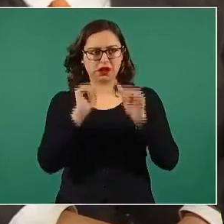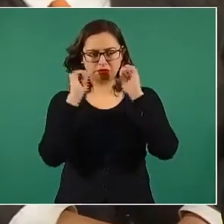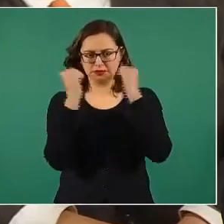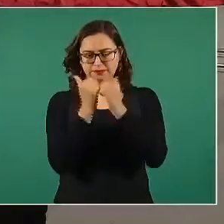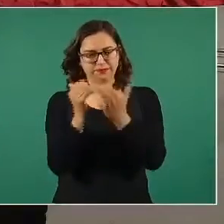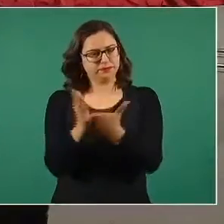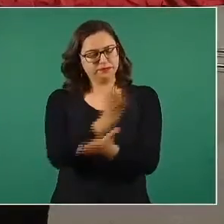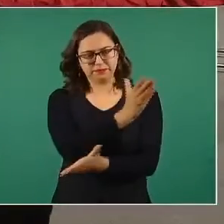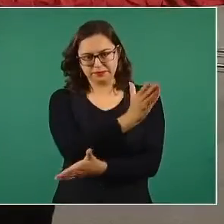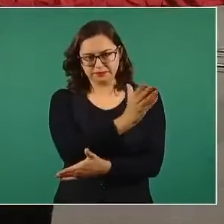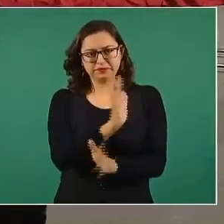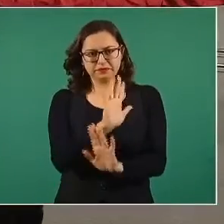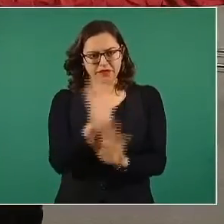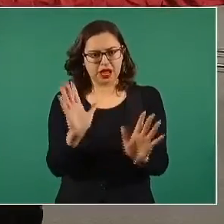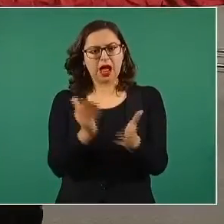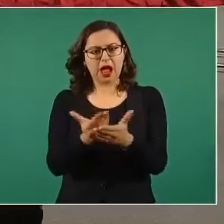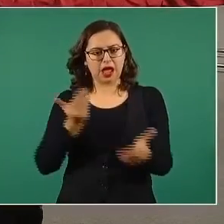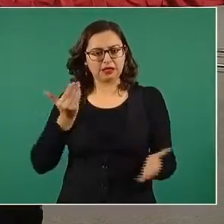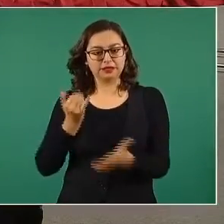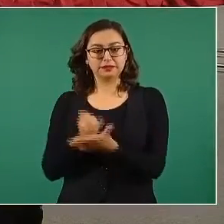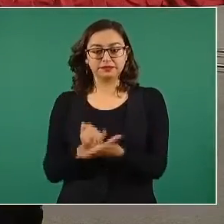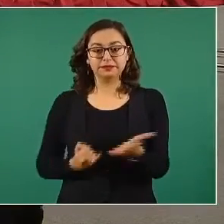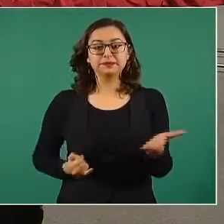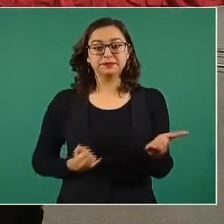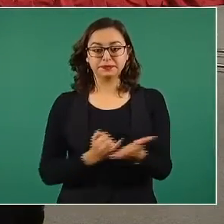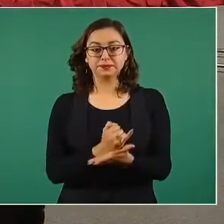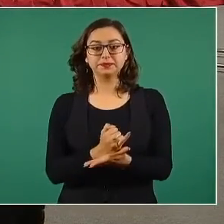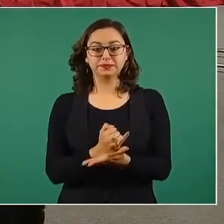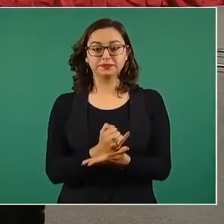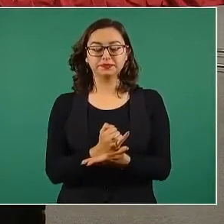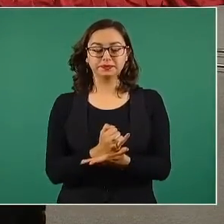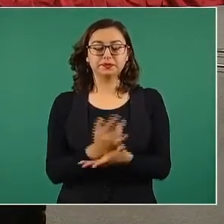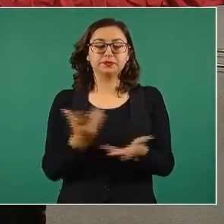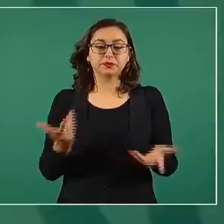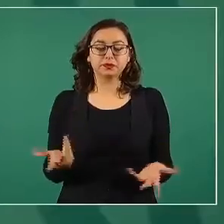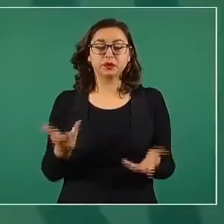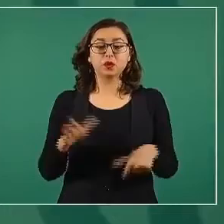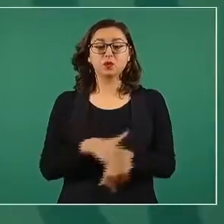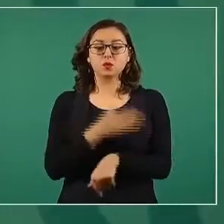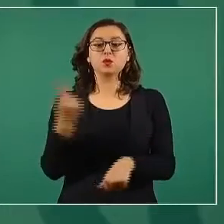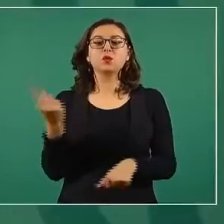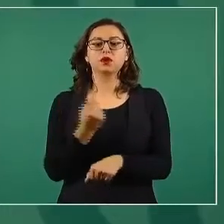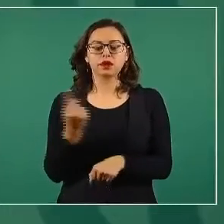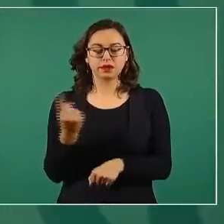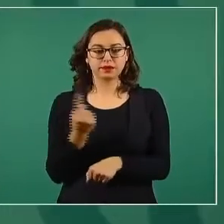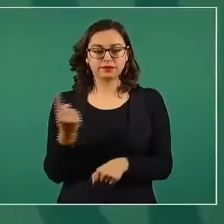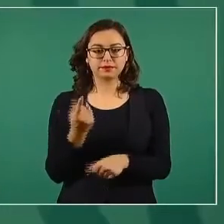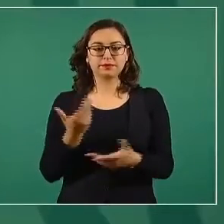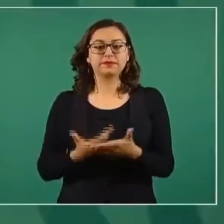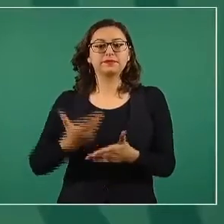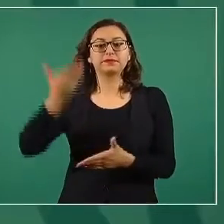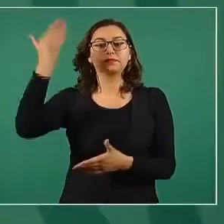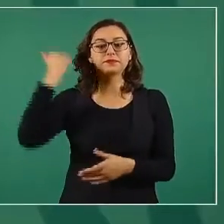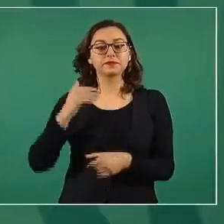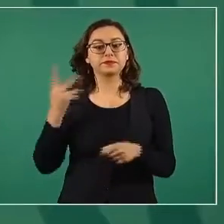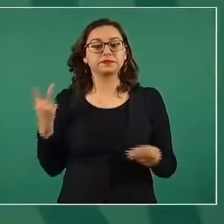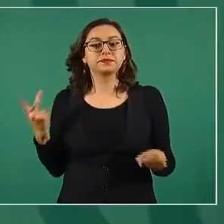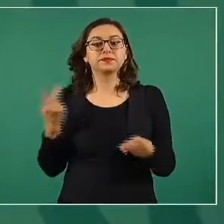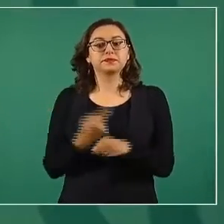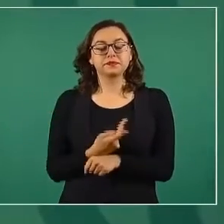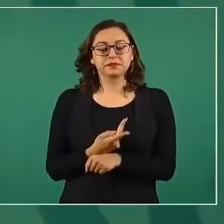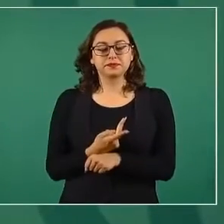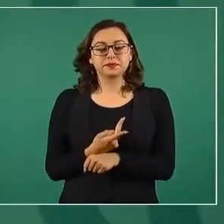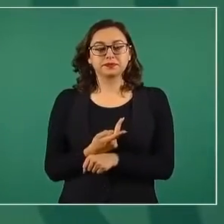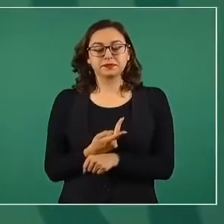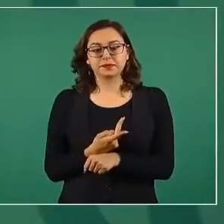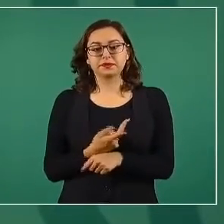acostumbraba a entregar apoyos del gobierno presupuesto